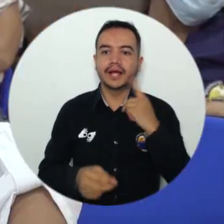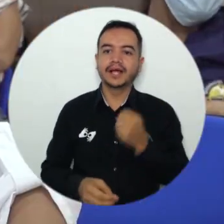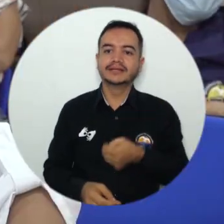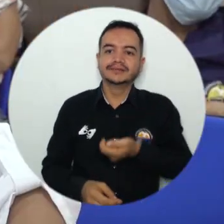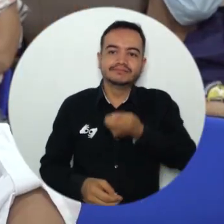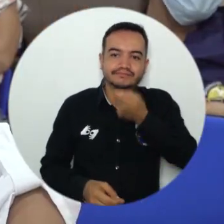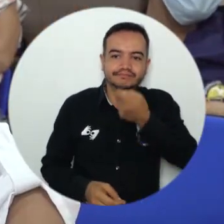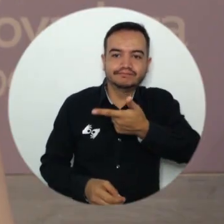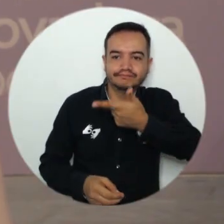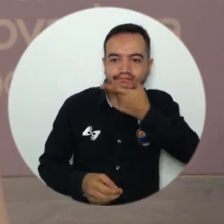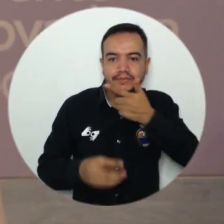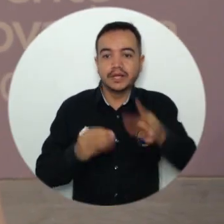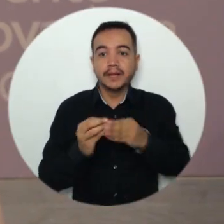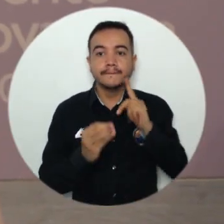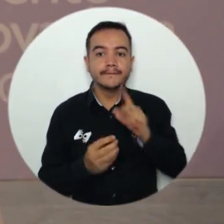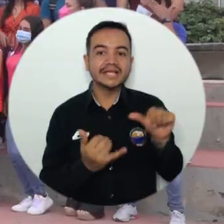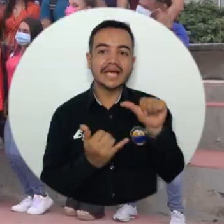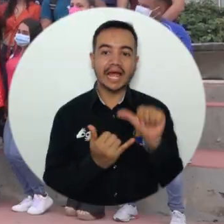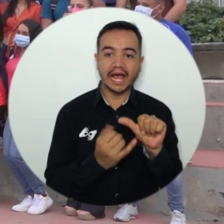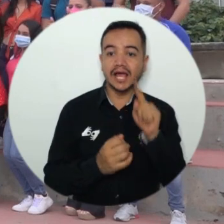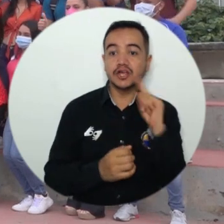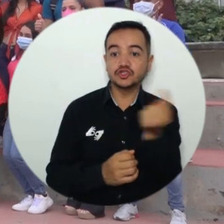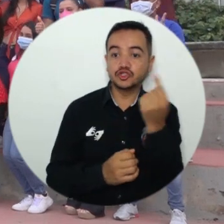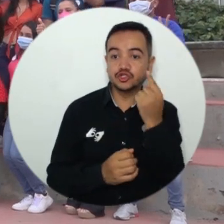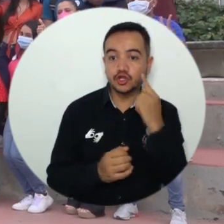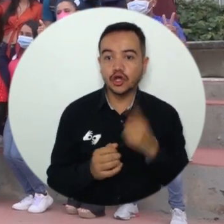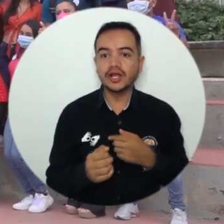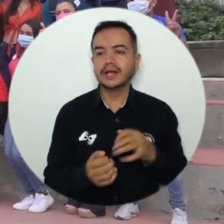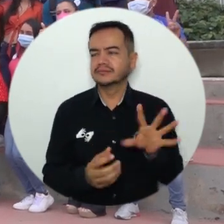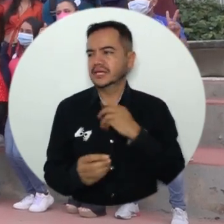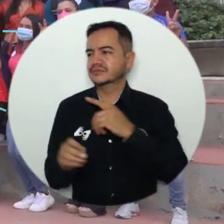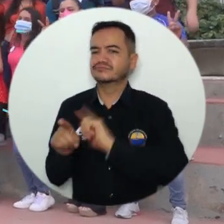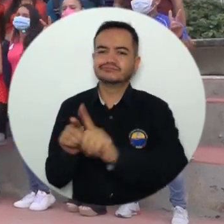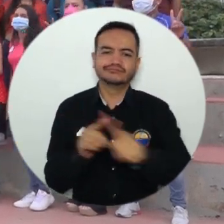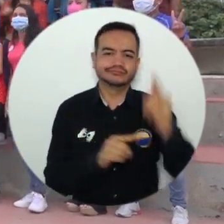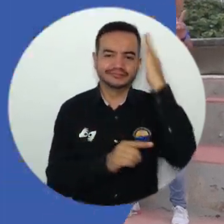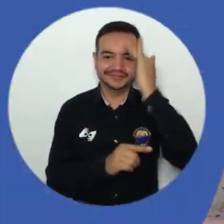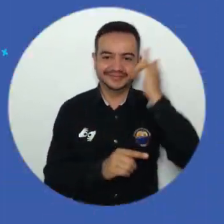y madres cabeza de familia, así como líderes de diferentes programas académicos.